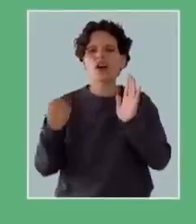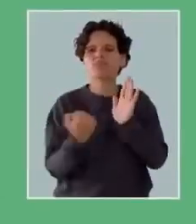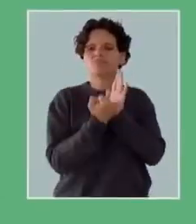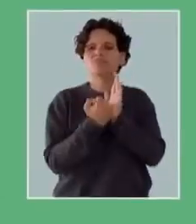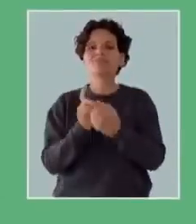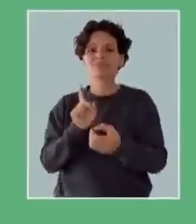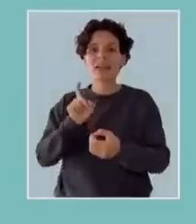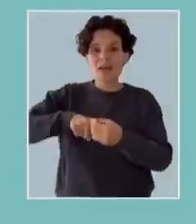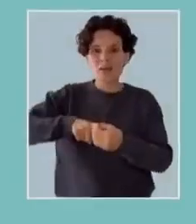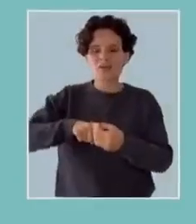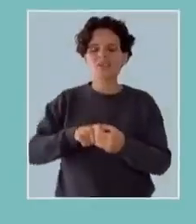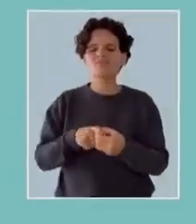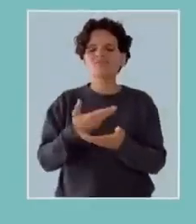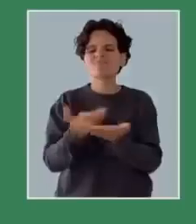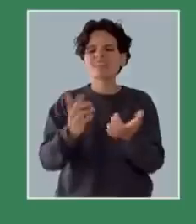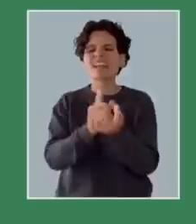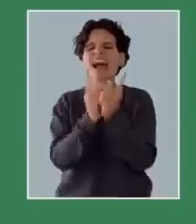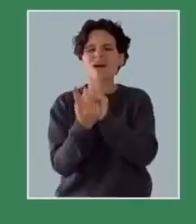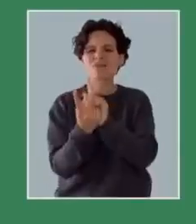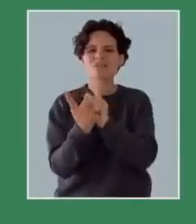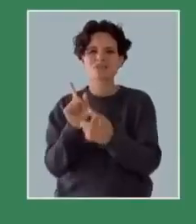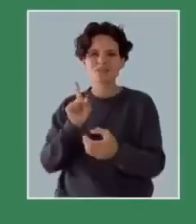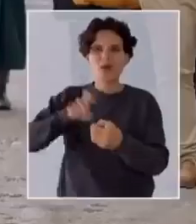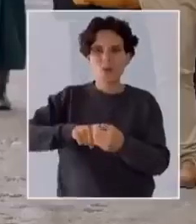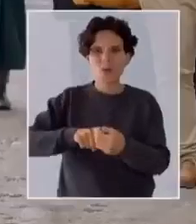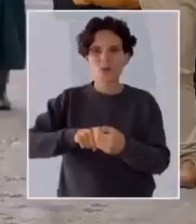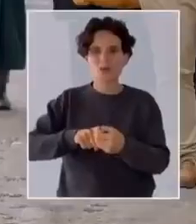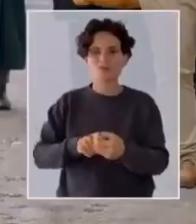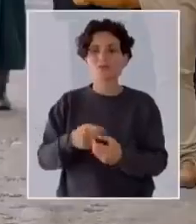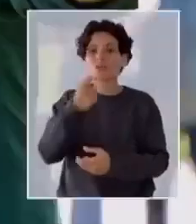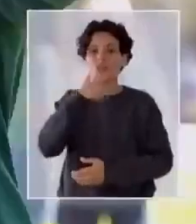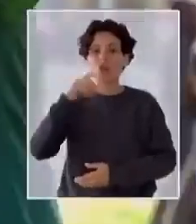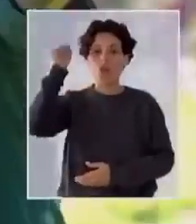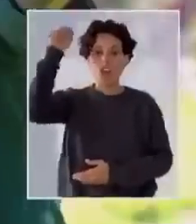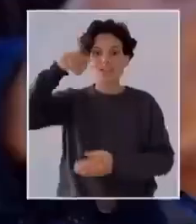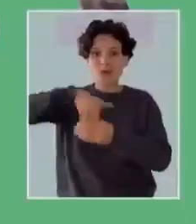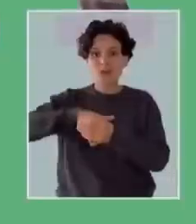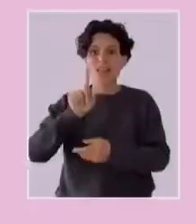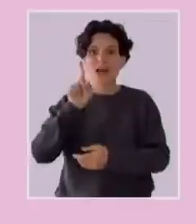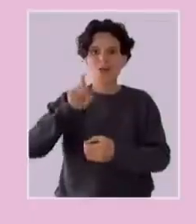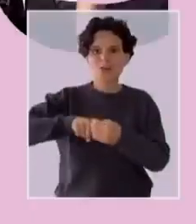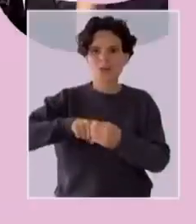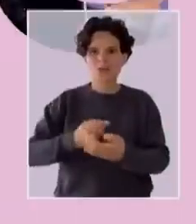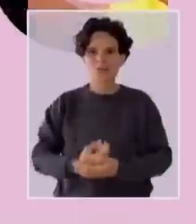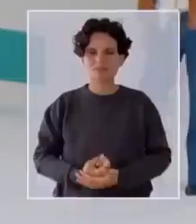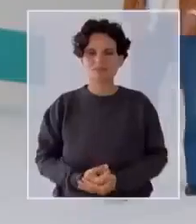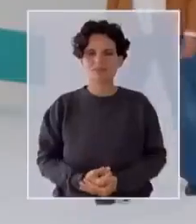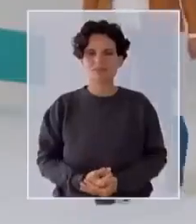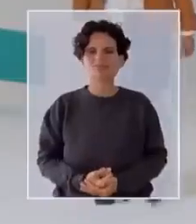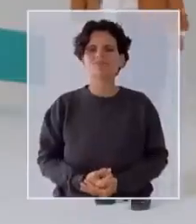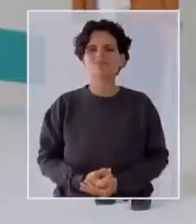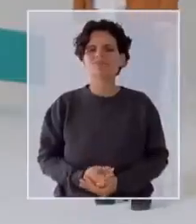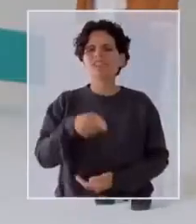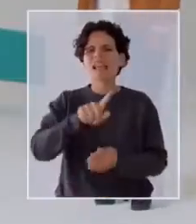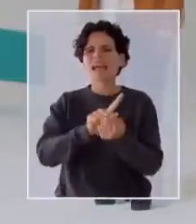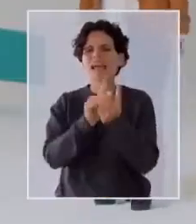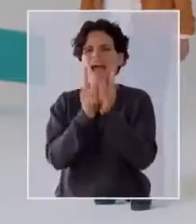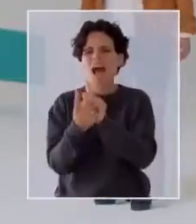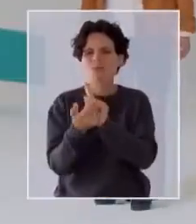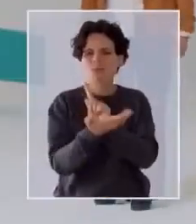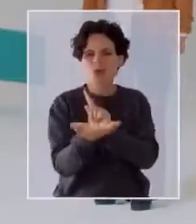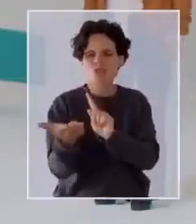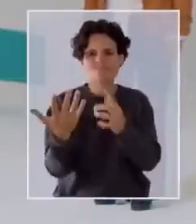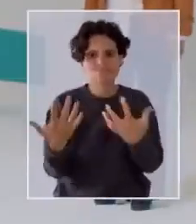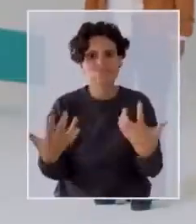frente a esta oportunidad histórica. Me uno por los cambios. Vota Boric. Vota uno. Chile puede